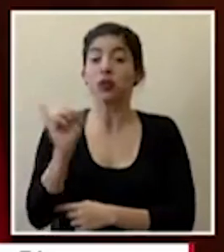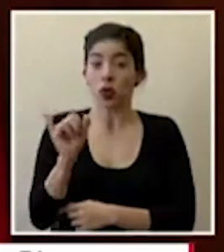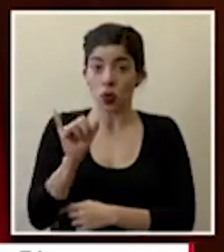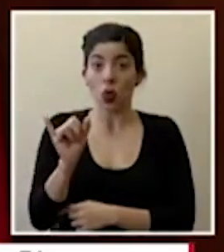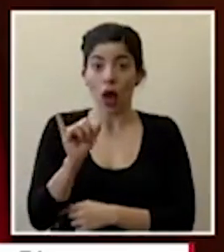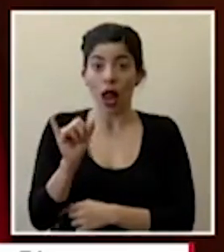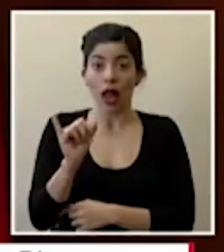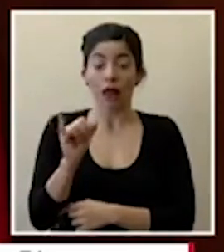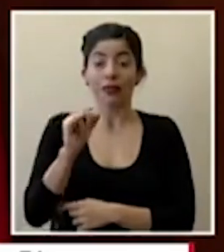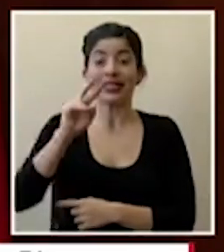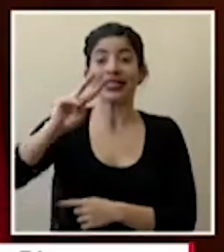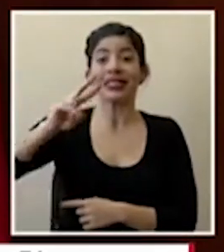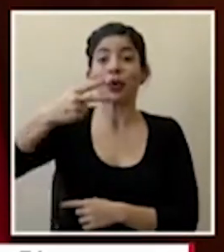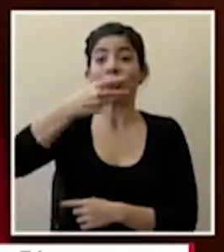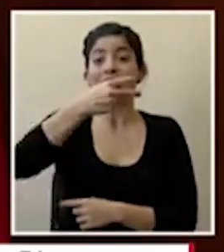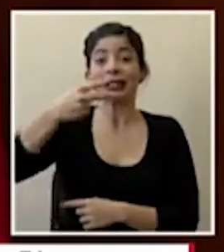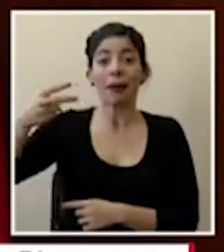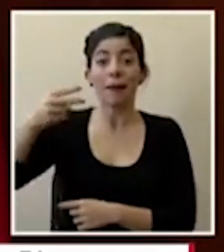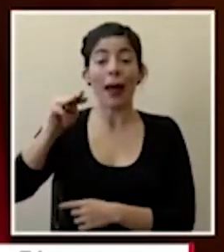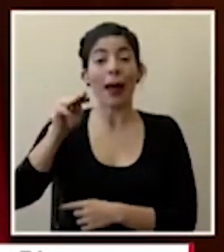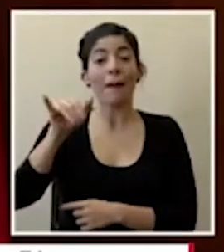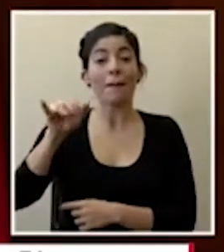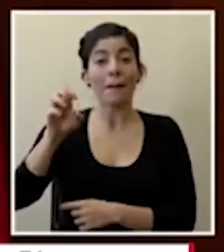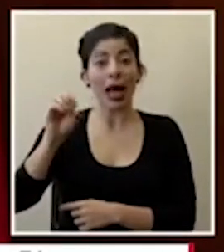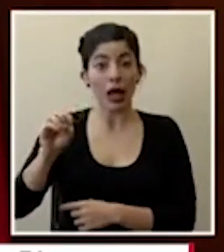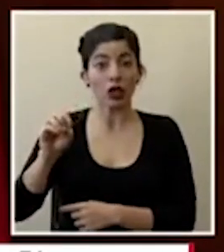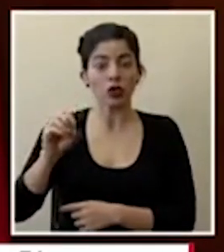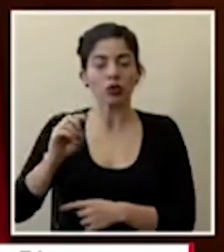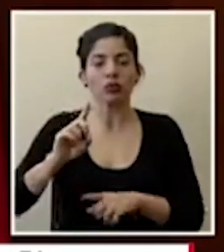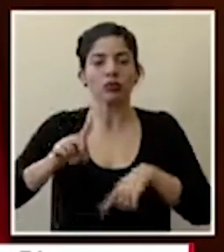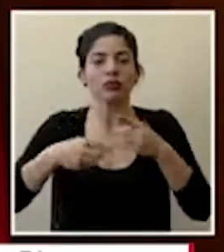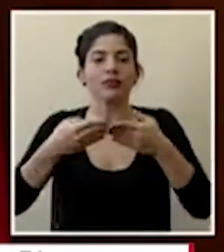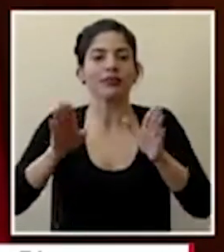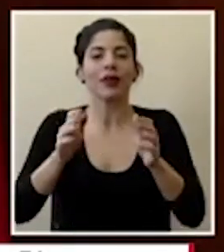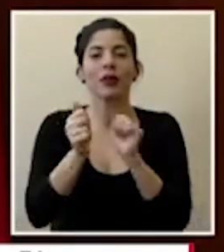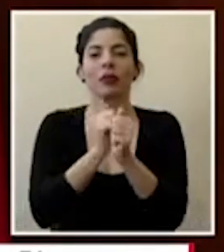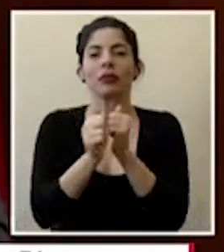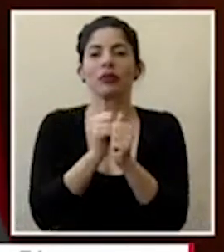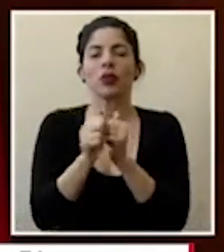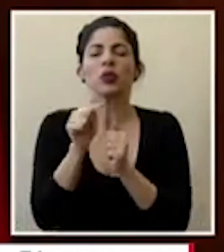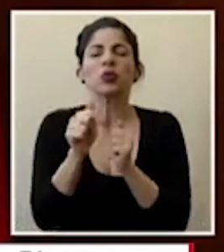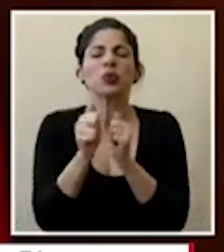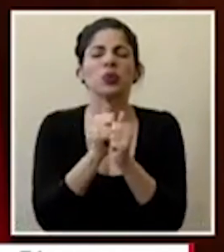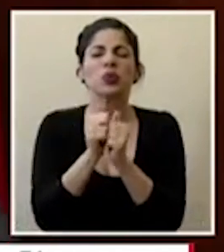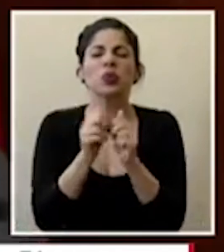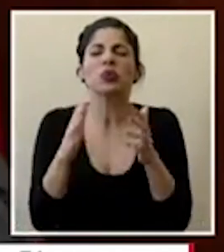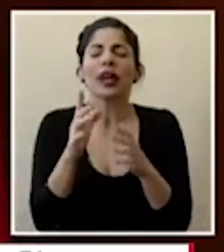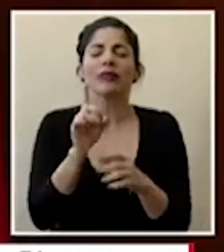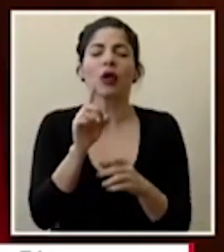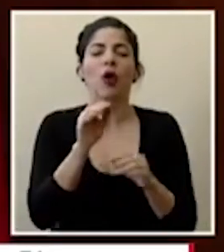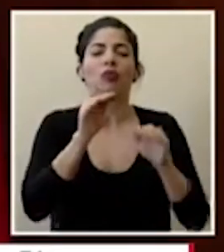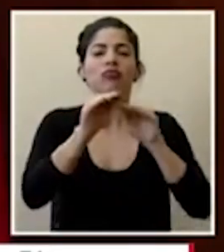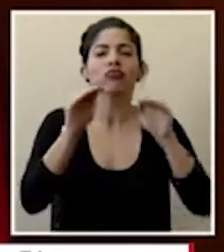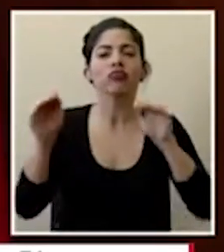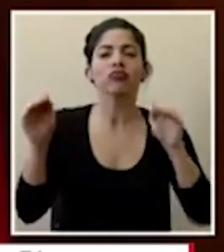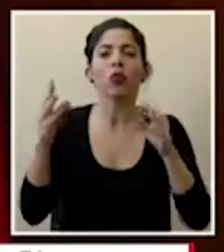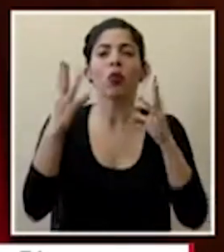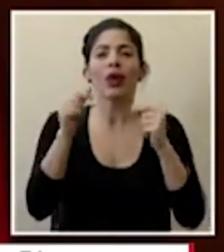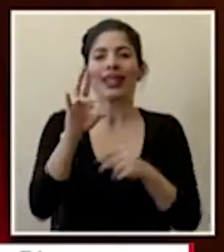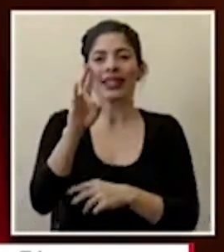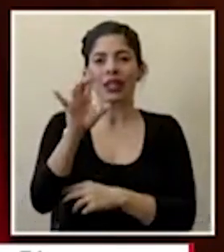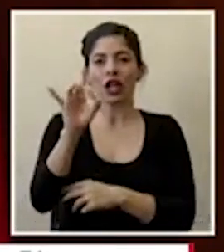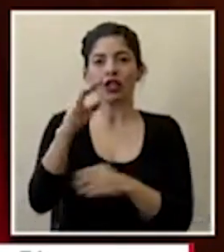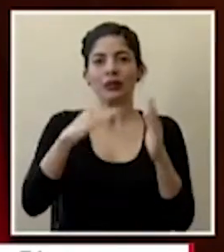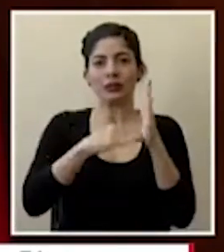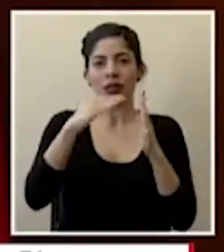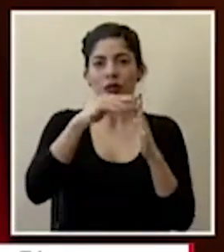partir de la segunda semana de mayo estaremos abriendo un concurso por un concurso una convocatoria por 78 millones